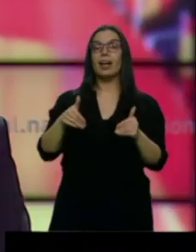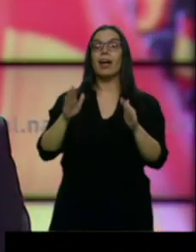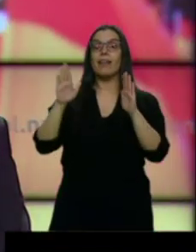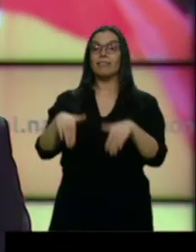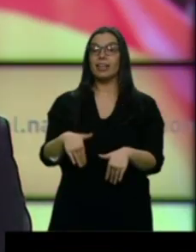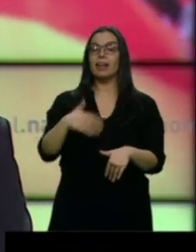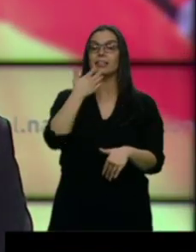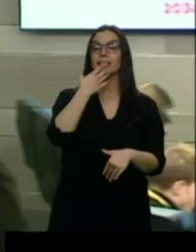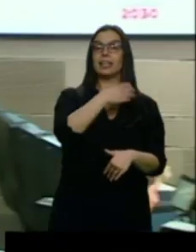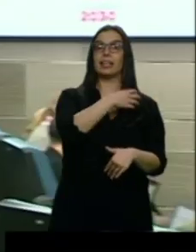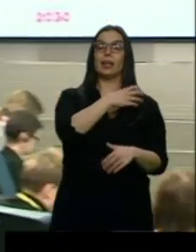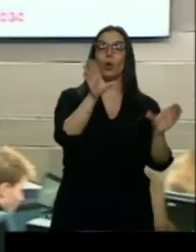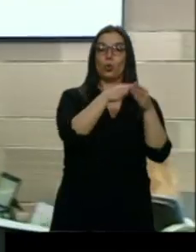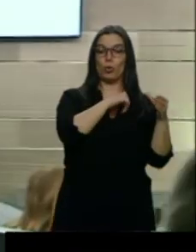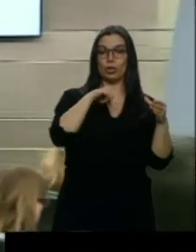Sánchez.